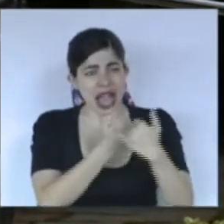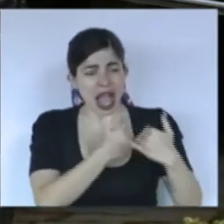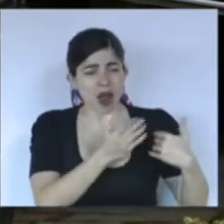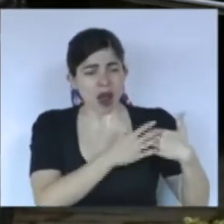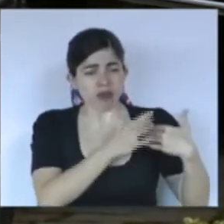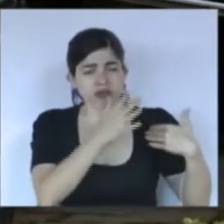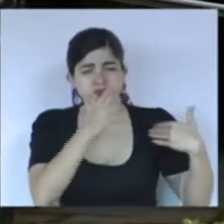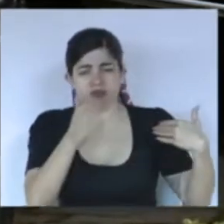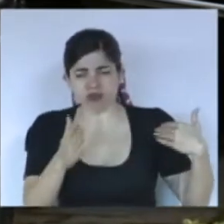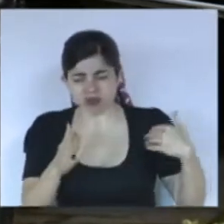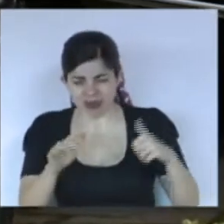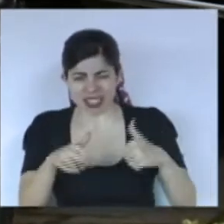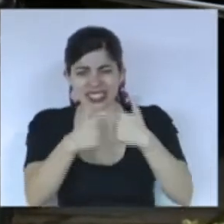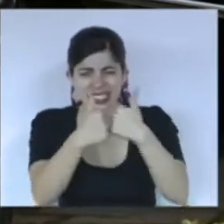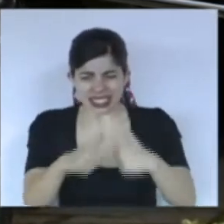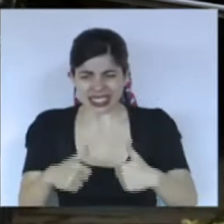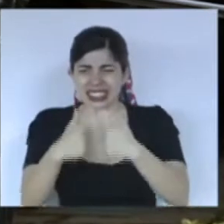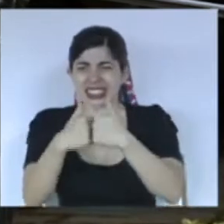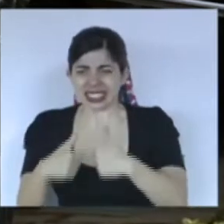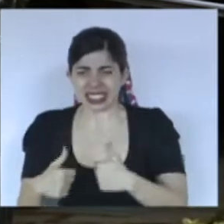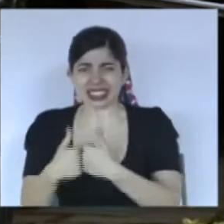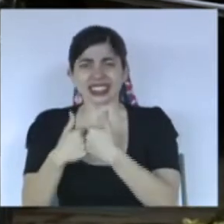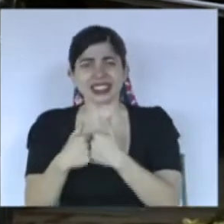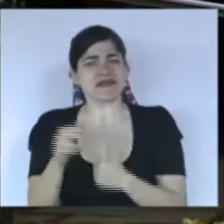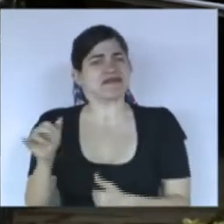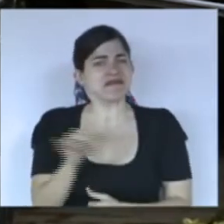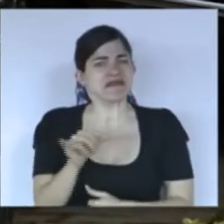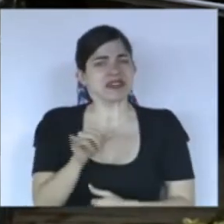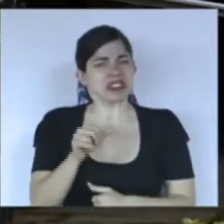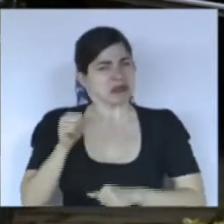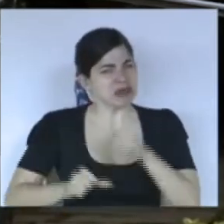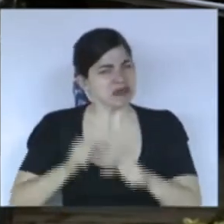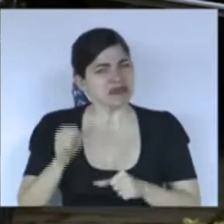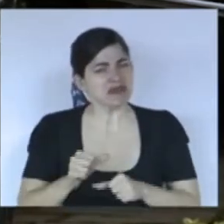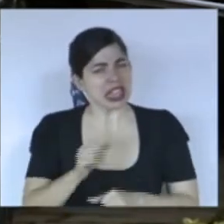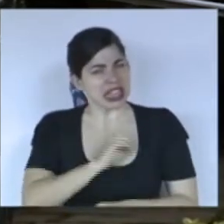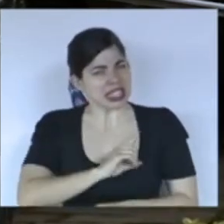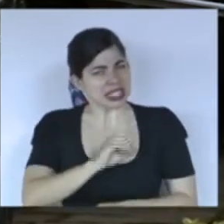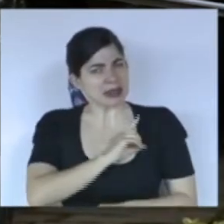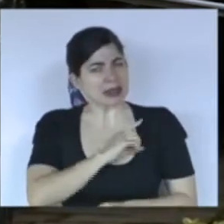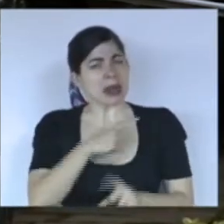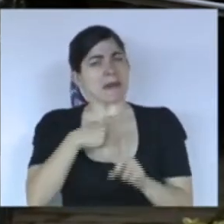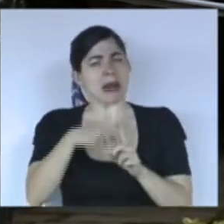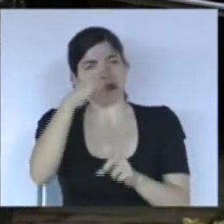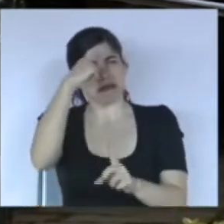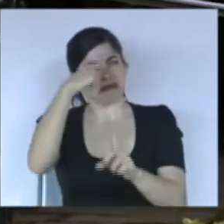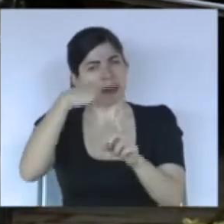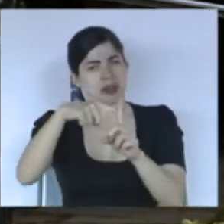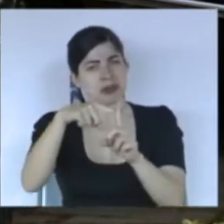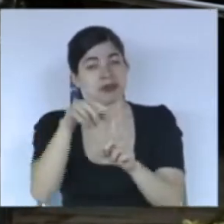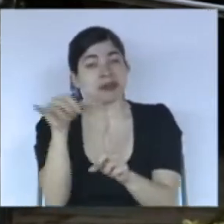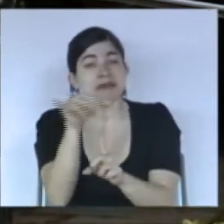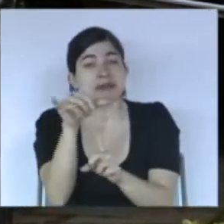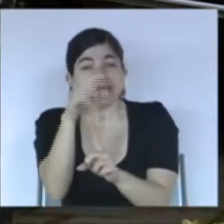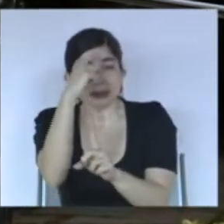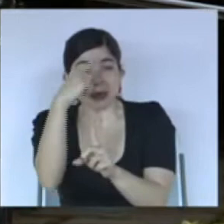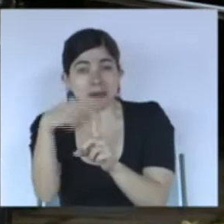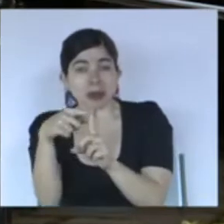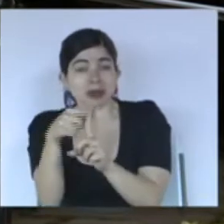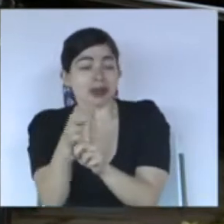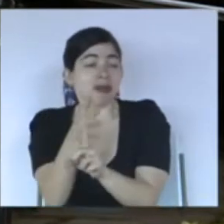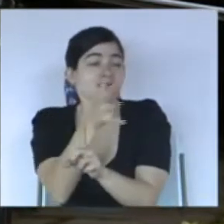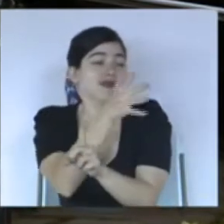desafíos con el mismo coraje, con disciplina y con el optimismo que movieron a todos aquellos que nos